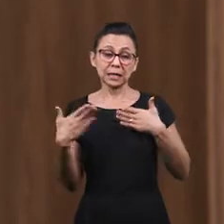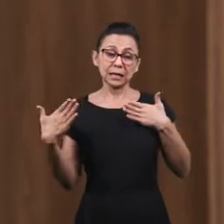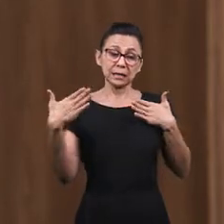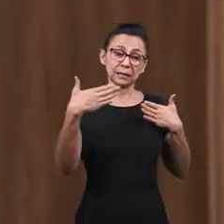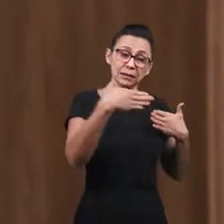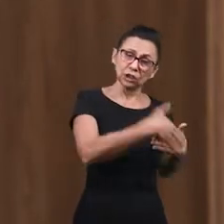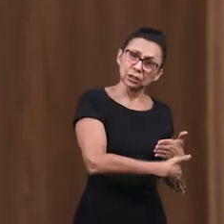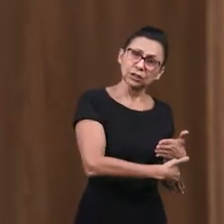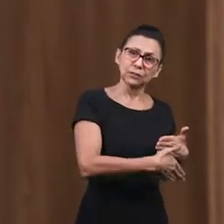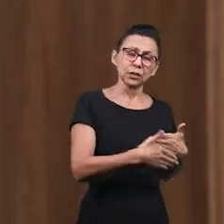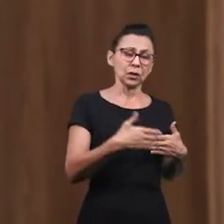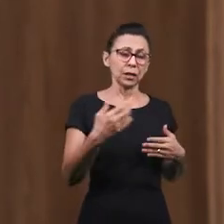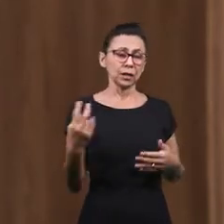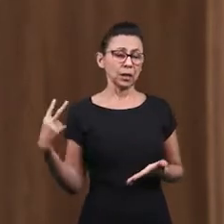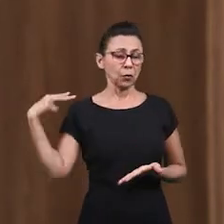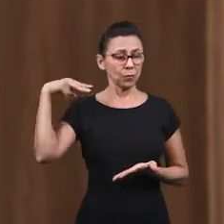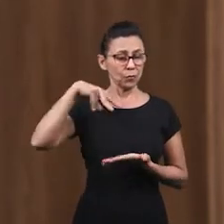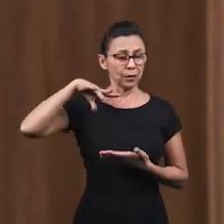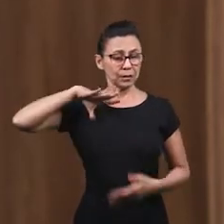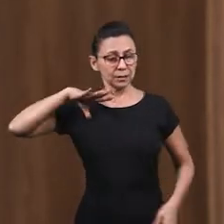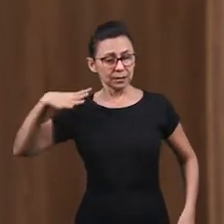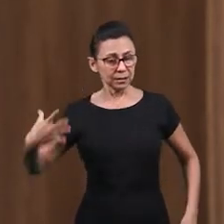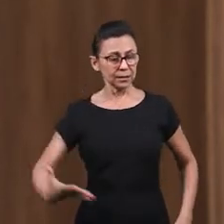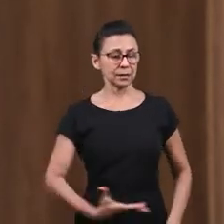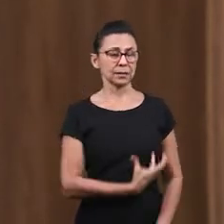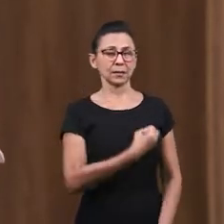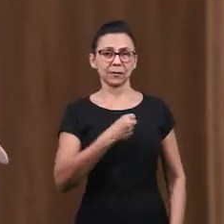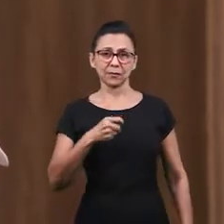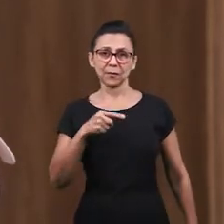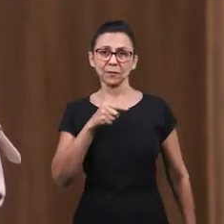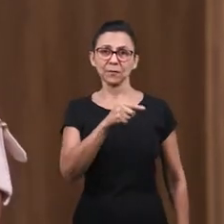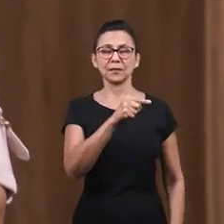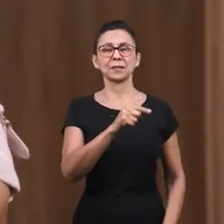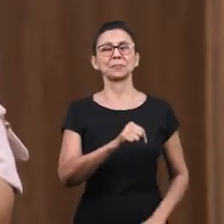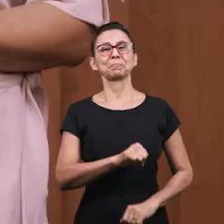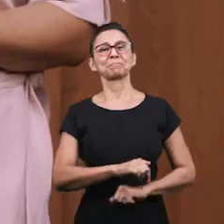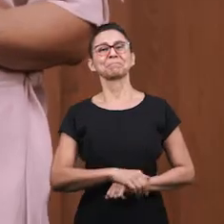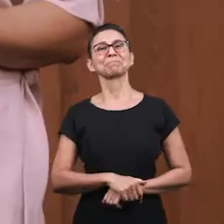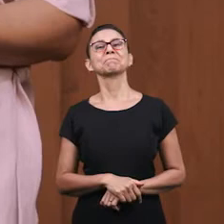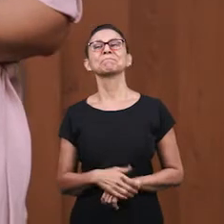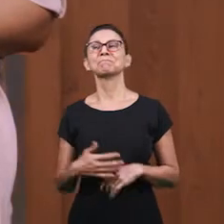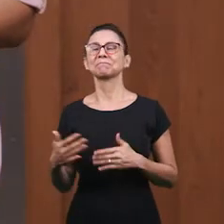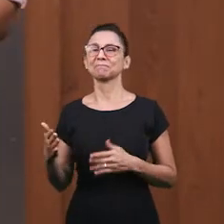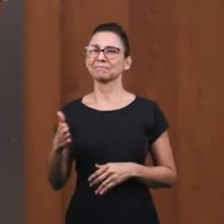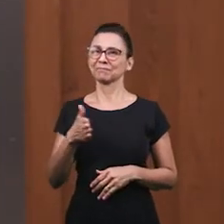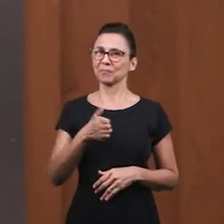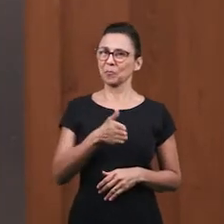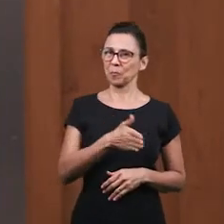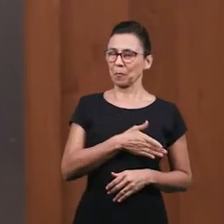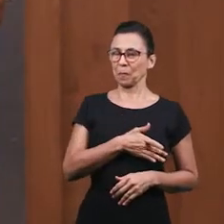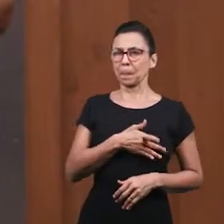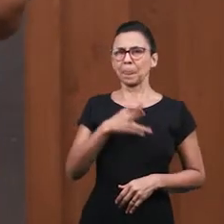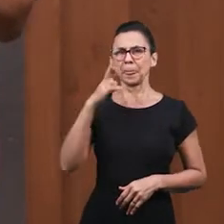del pueblo De Israel Pero estabas perdido Y yo vine a buscarte Y a salvarte